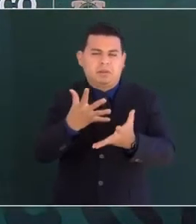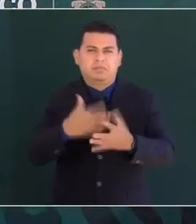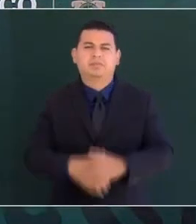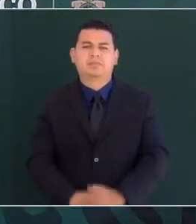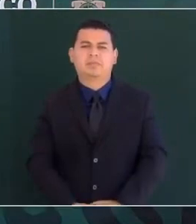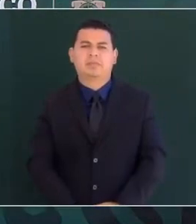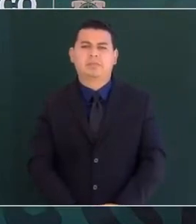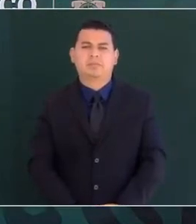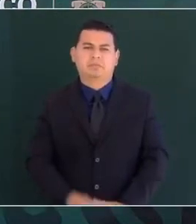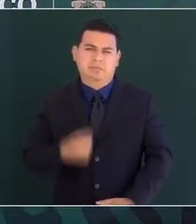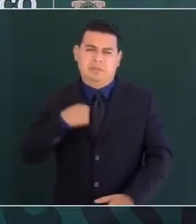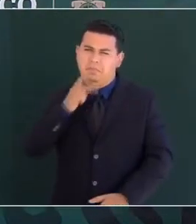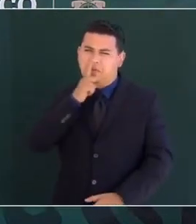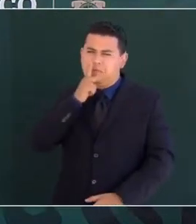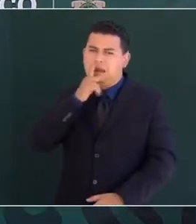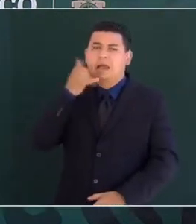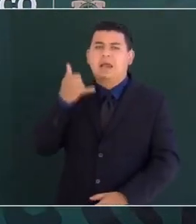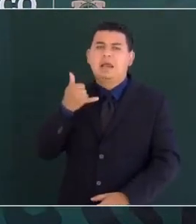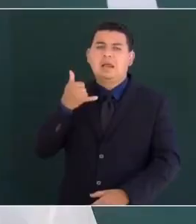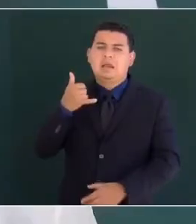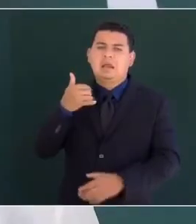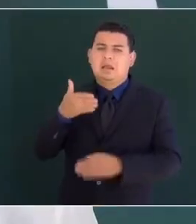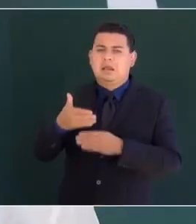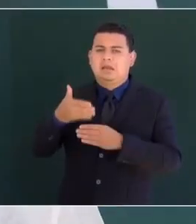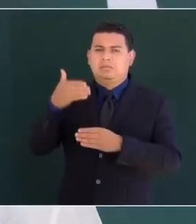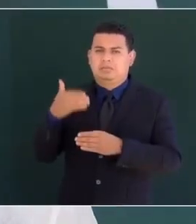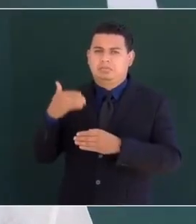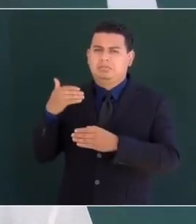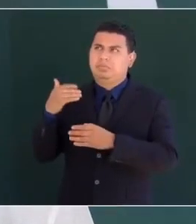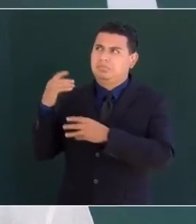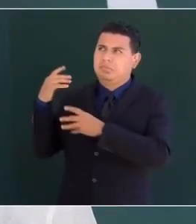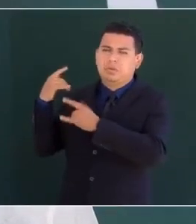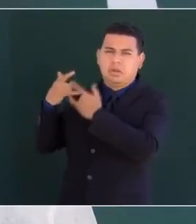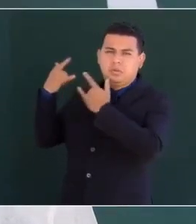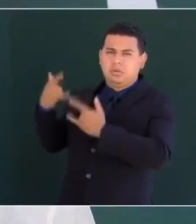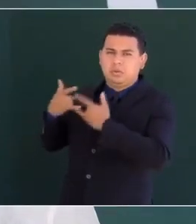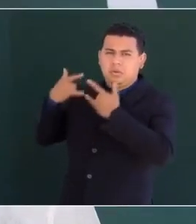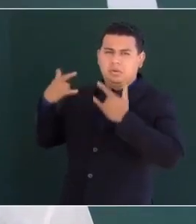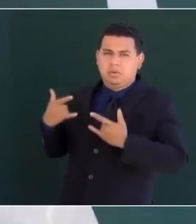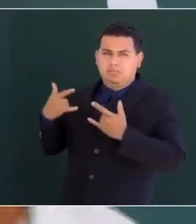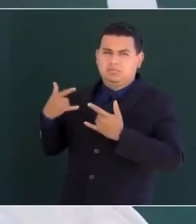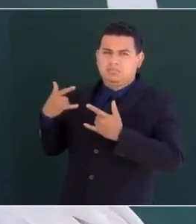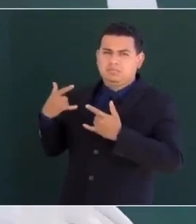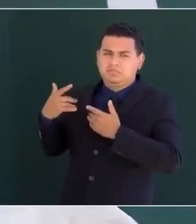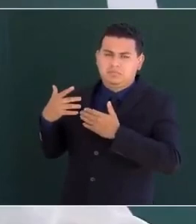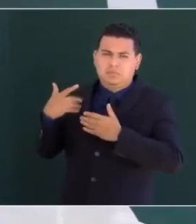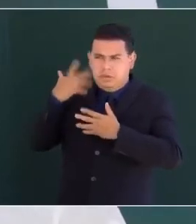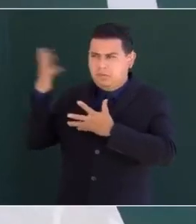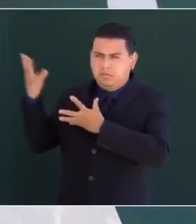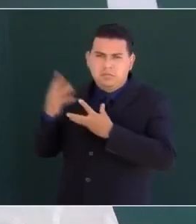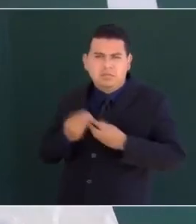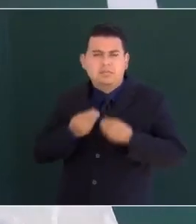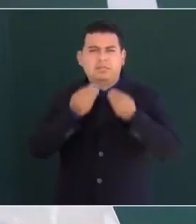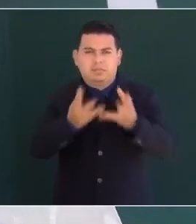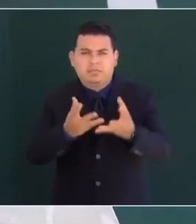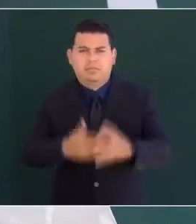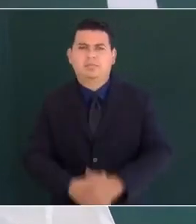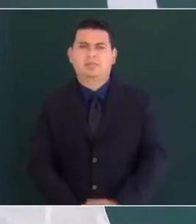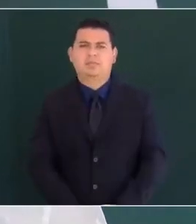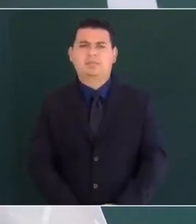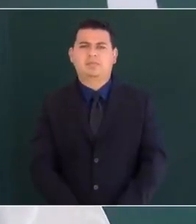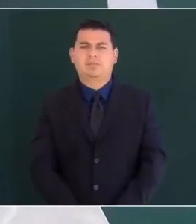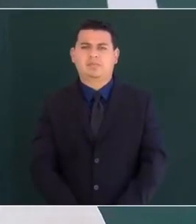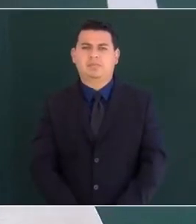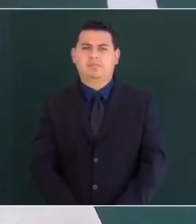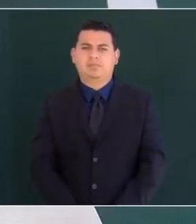y una cita que he tenido con mi madre.